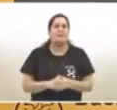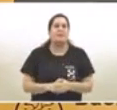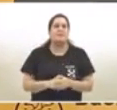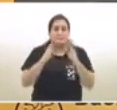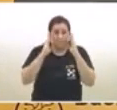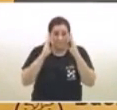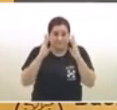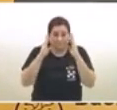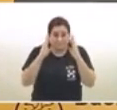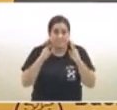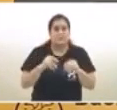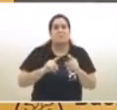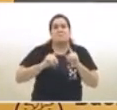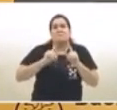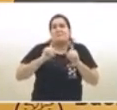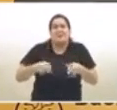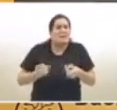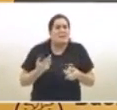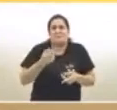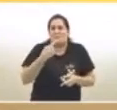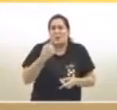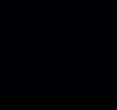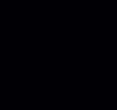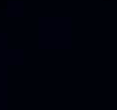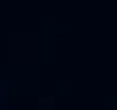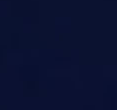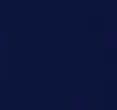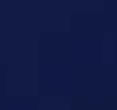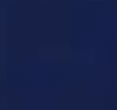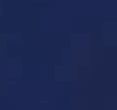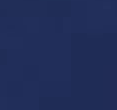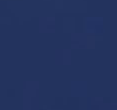más aún de un proyecto de ley que no lo vi todavía. Gracias. De nada.